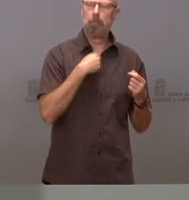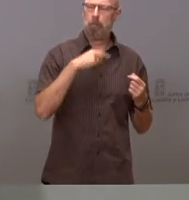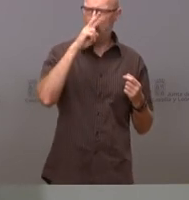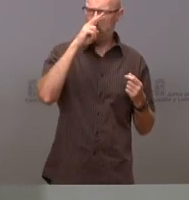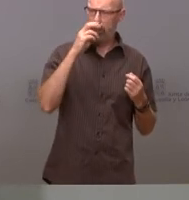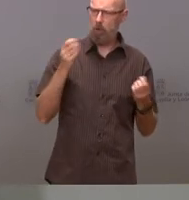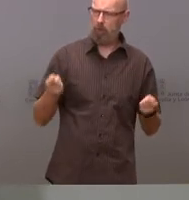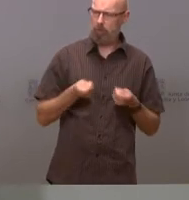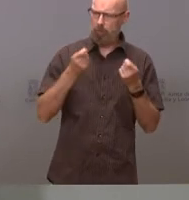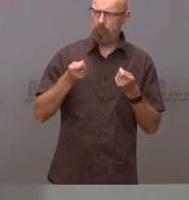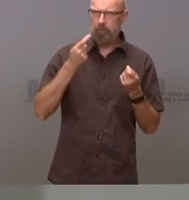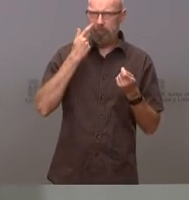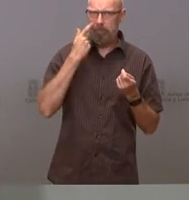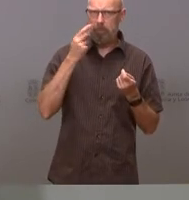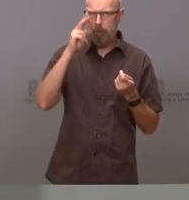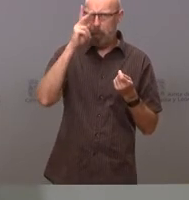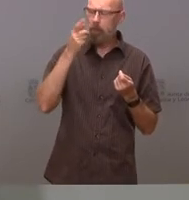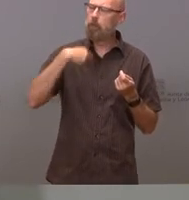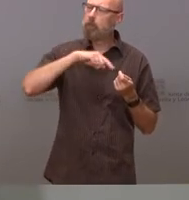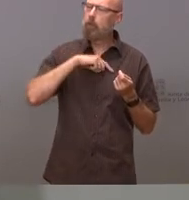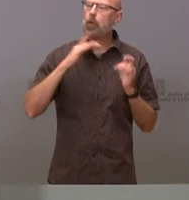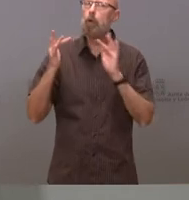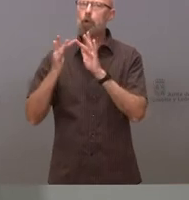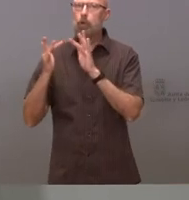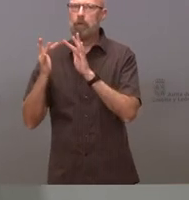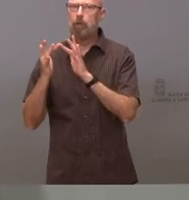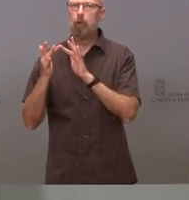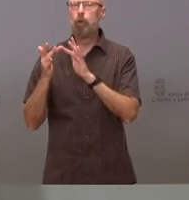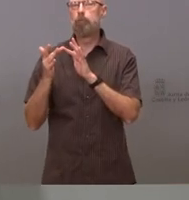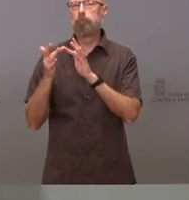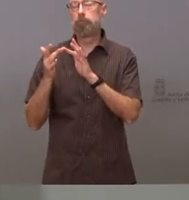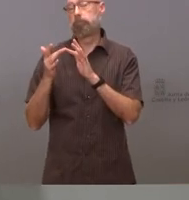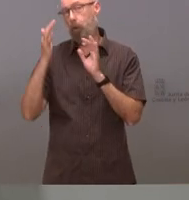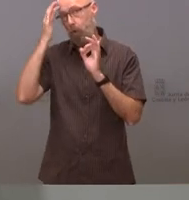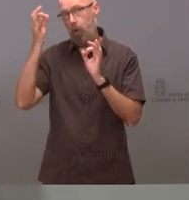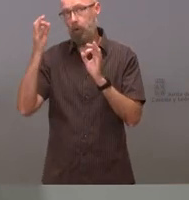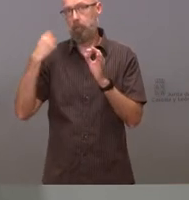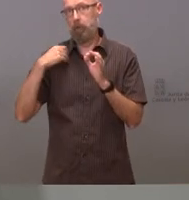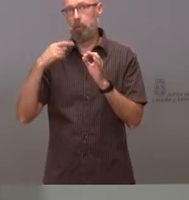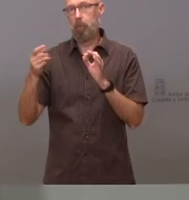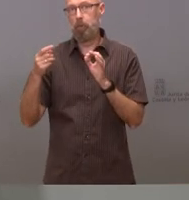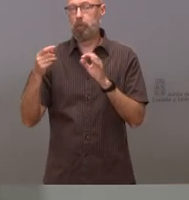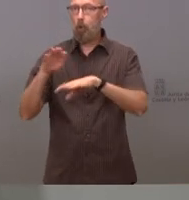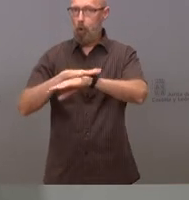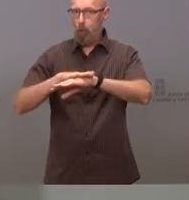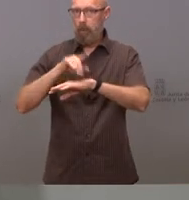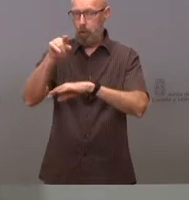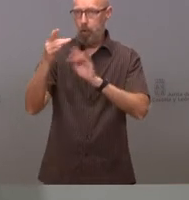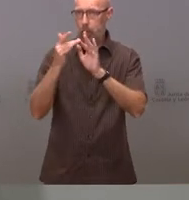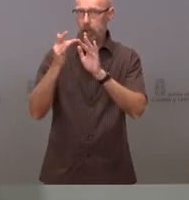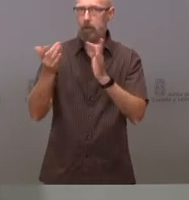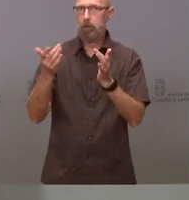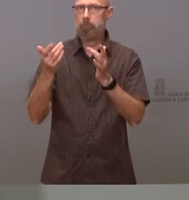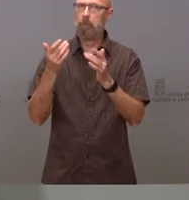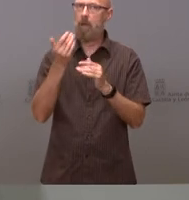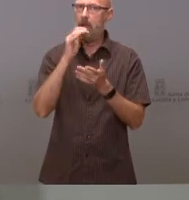información se puso en contacto naturalmente con las dos partes tanto con el gobierno mediante una carta